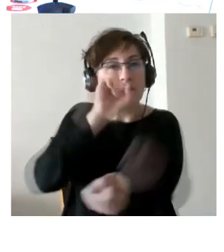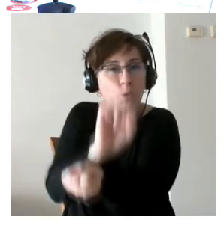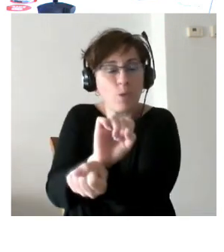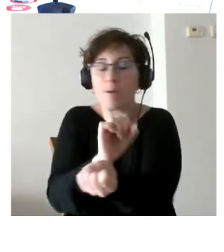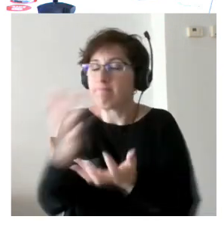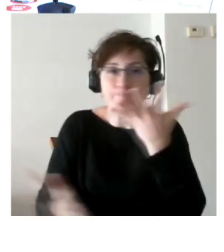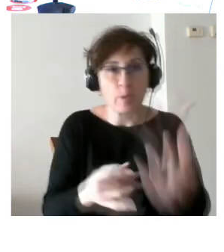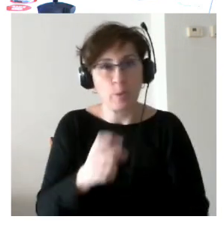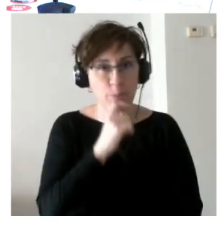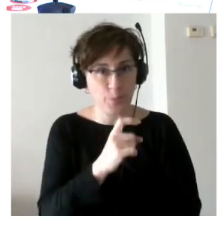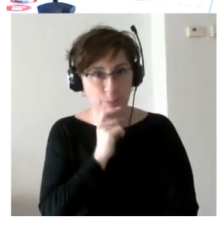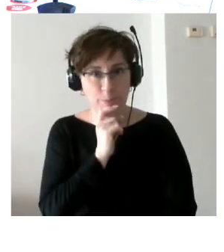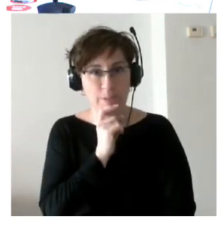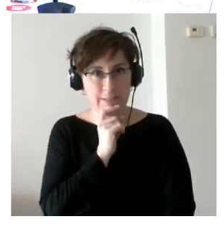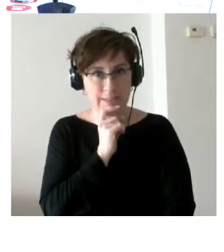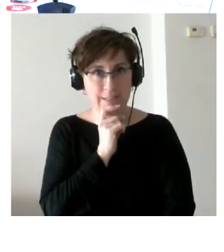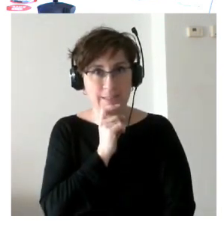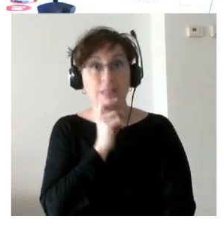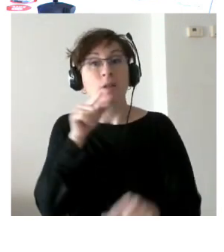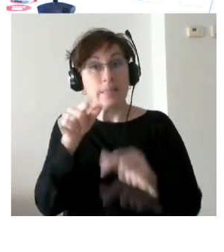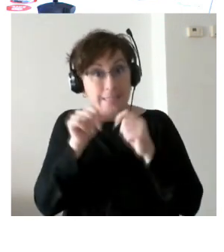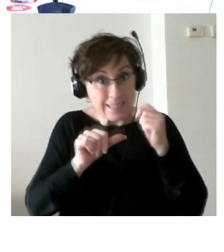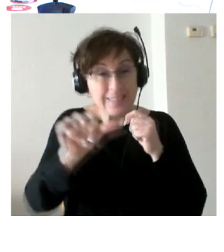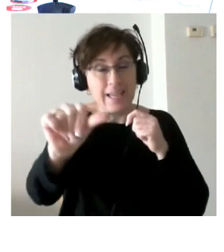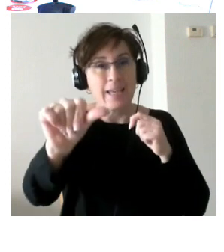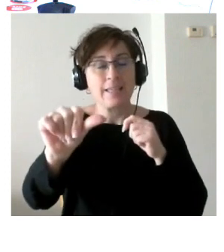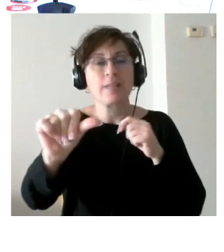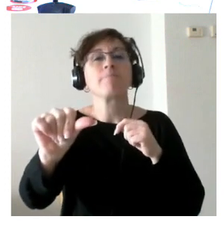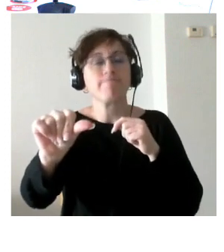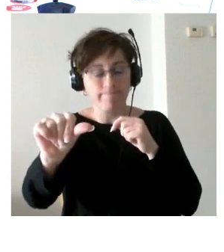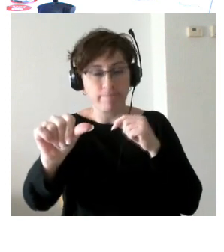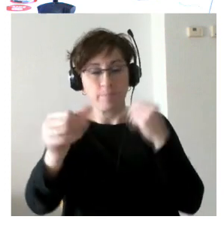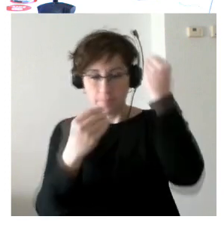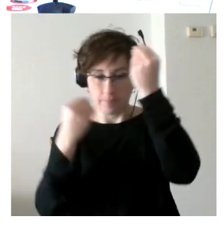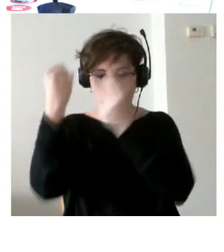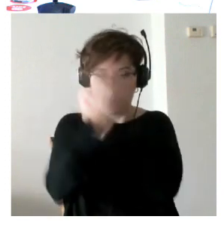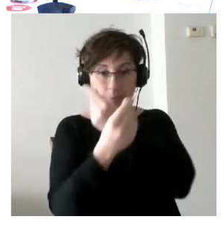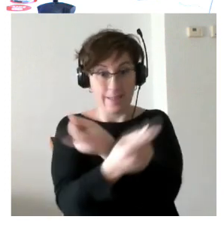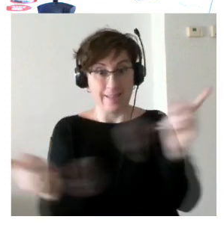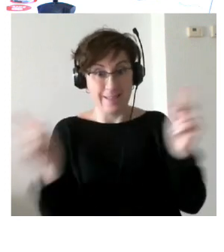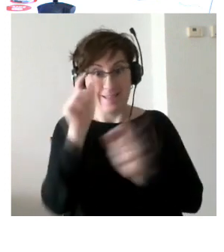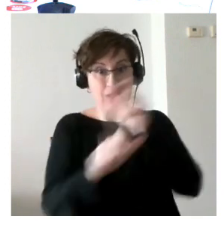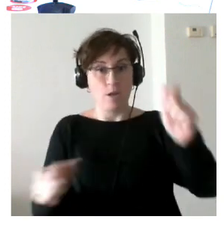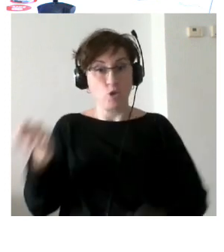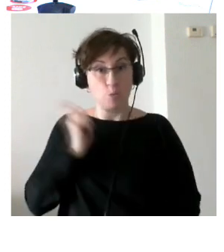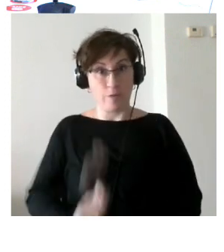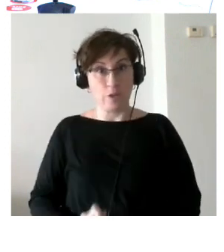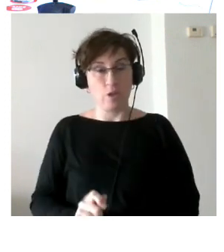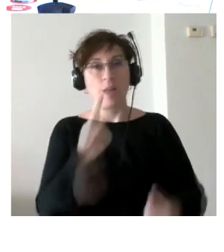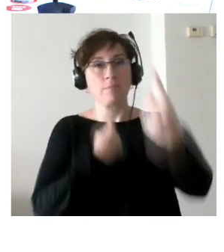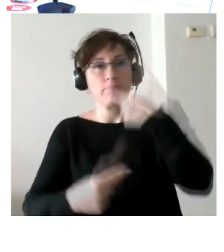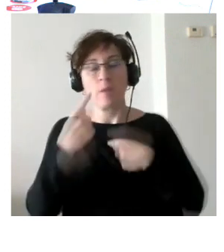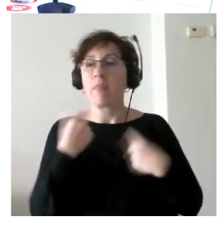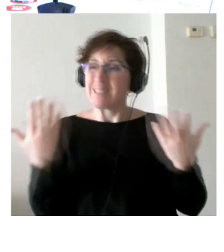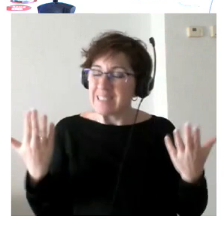desde ahí establecemos un poco ¿no? el que todos los profesionales nos decían estaría muy bien poder tener